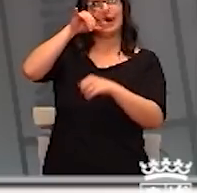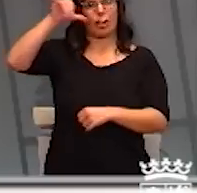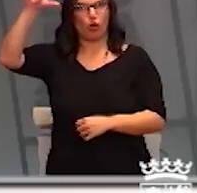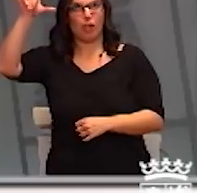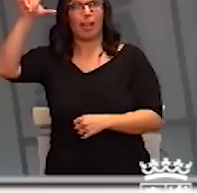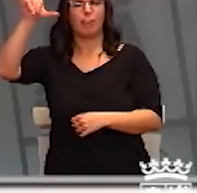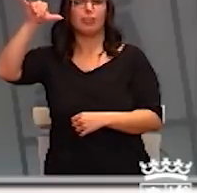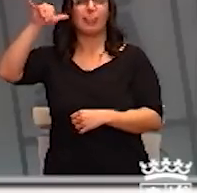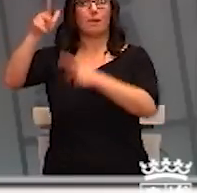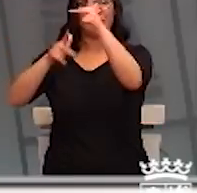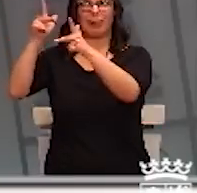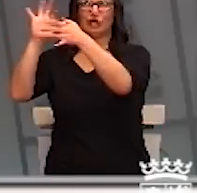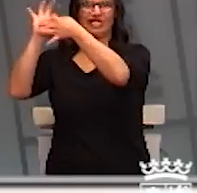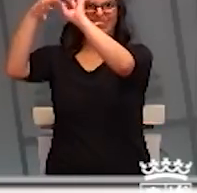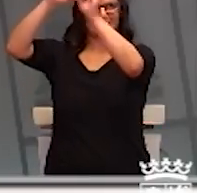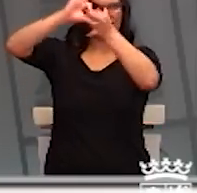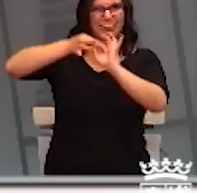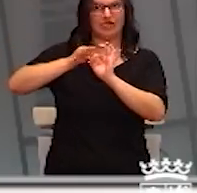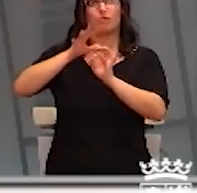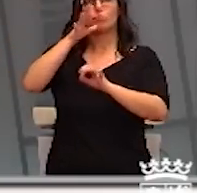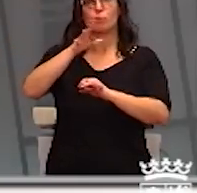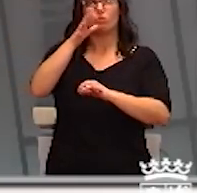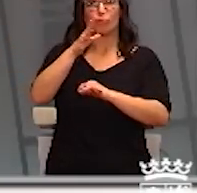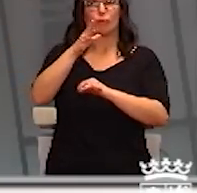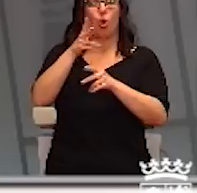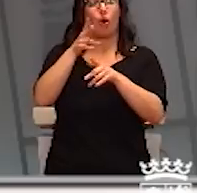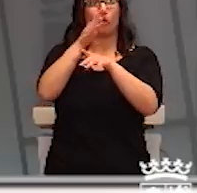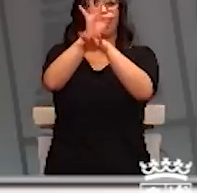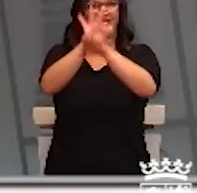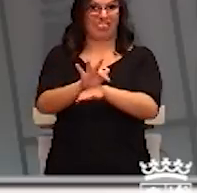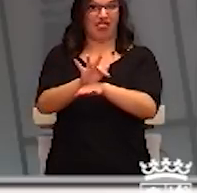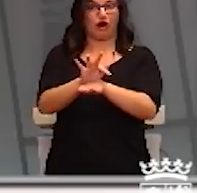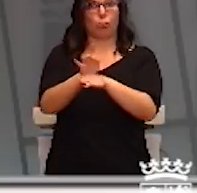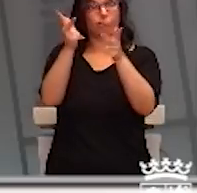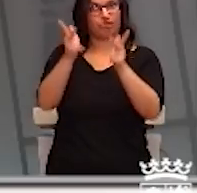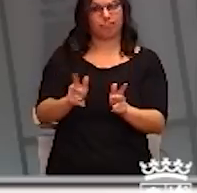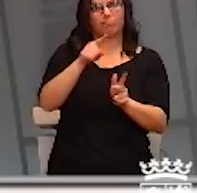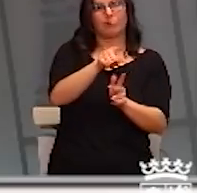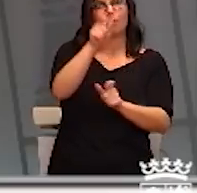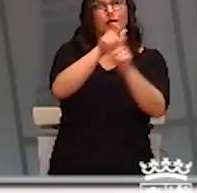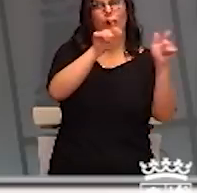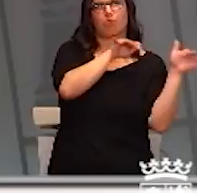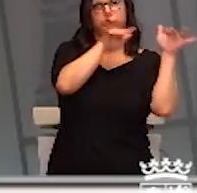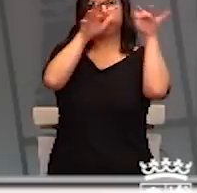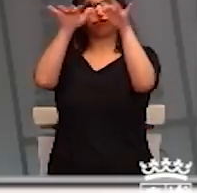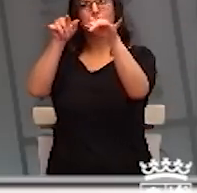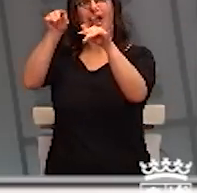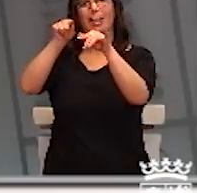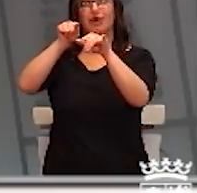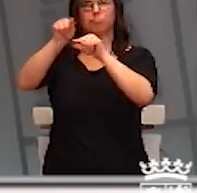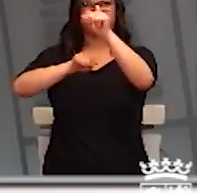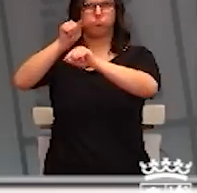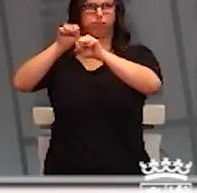producido en el País Vasco, que ha sido en relación a un velatorio en el que ha habido varias personas que han sido contaminadas.